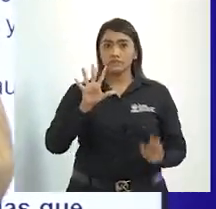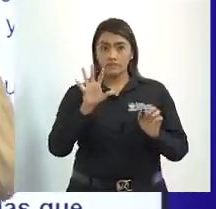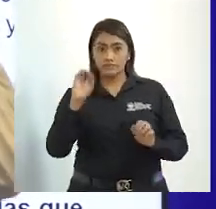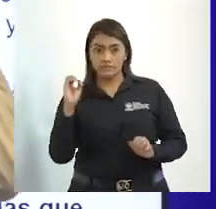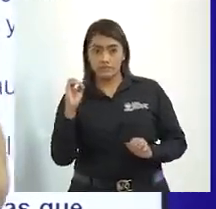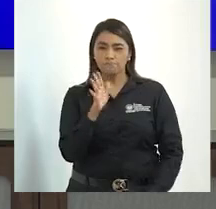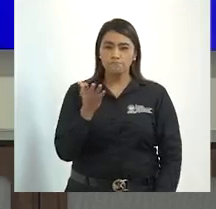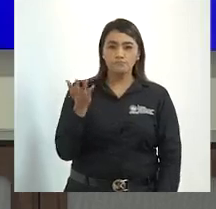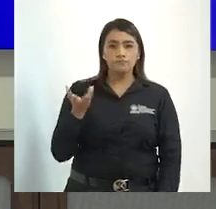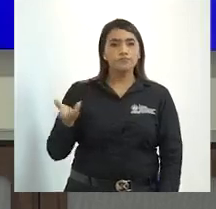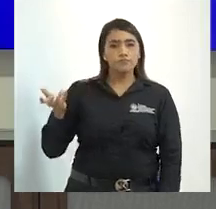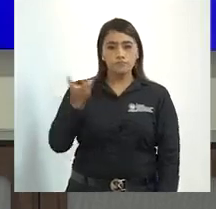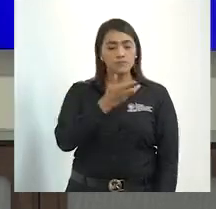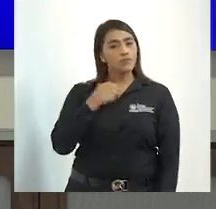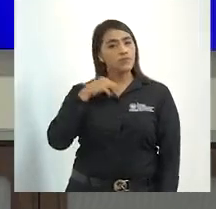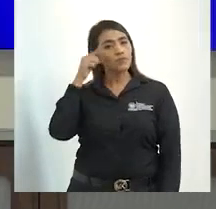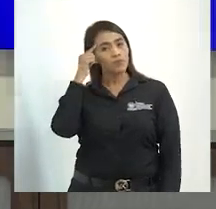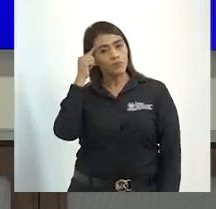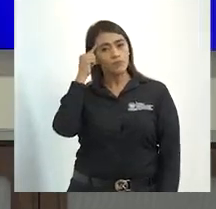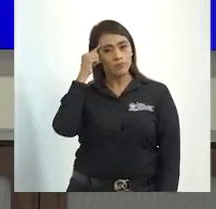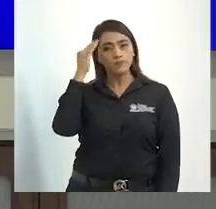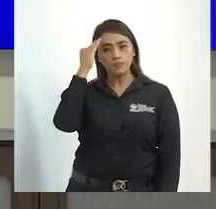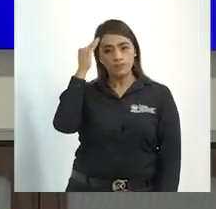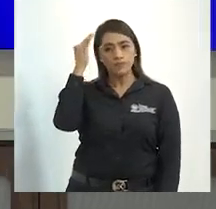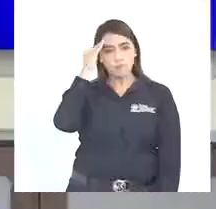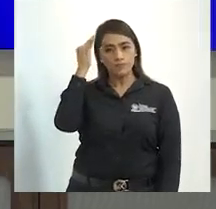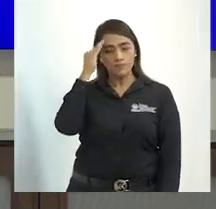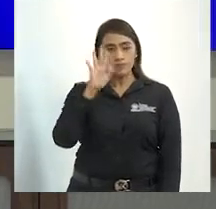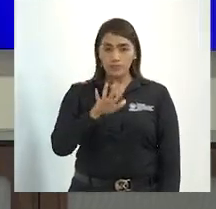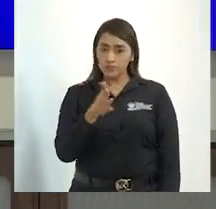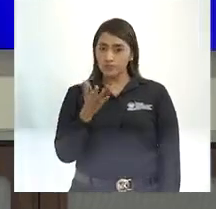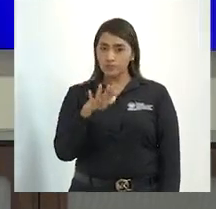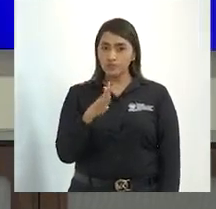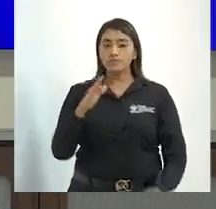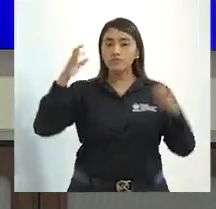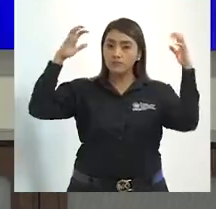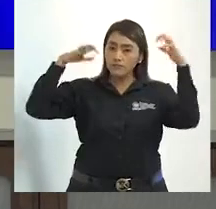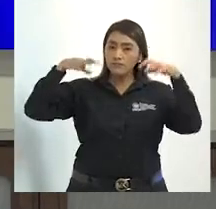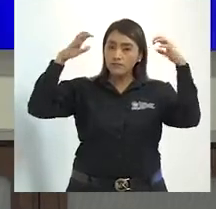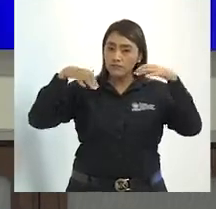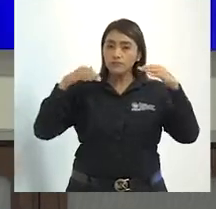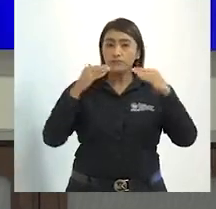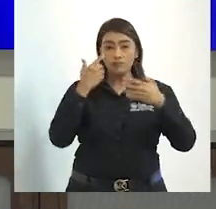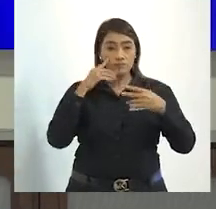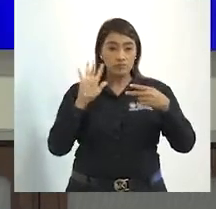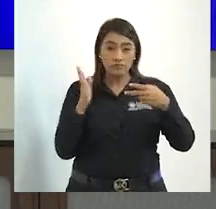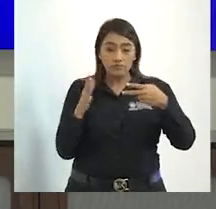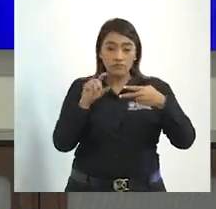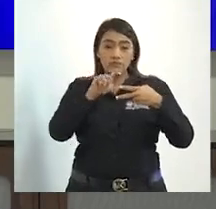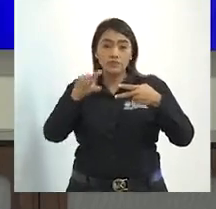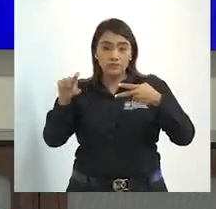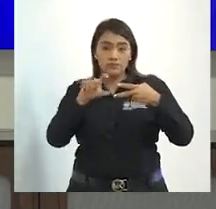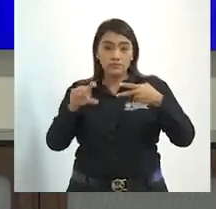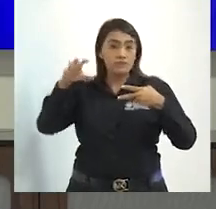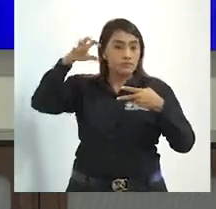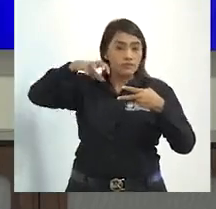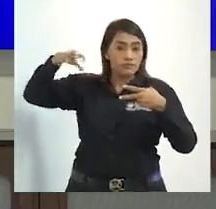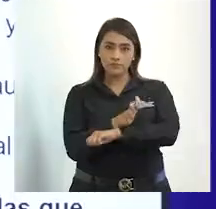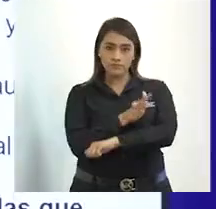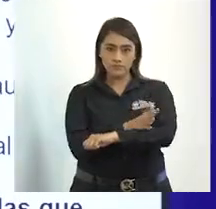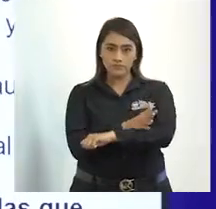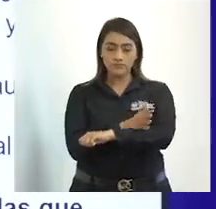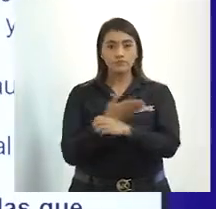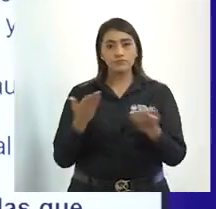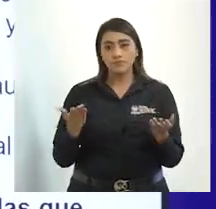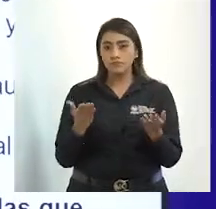200 milímetros y para que comparemos sería el equivalente a lo que llueve en dos semanas aproximadamente, llovería en dos